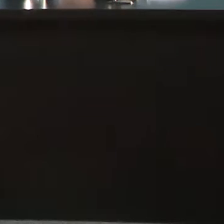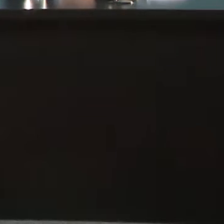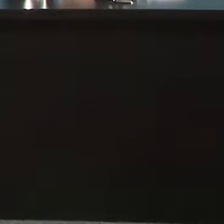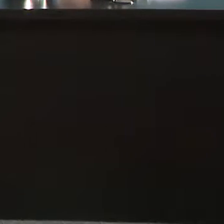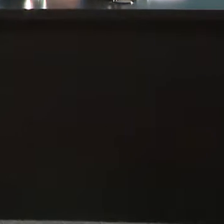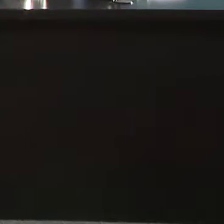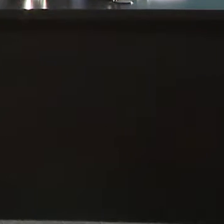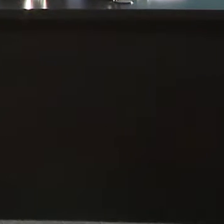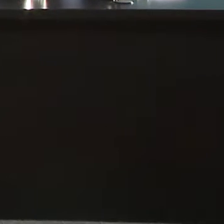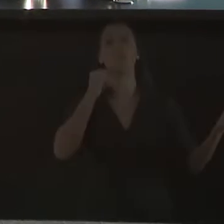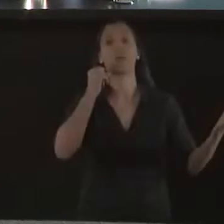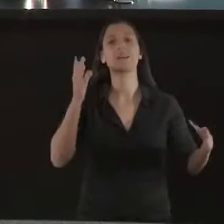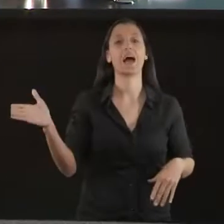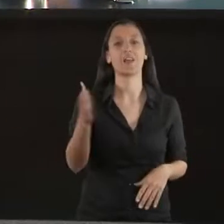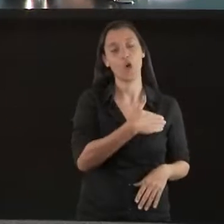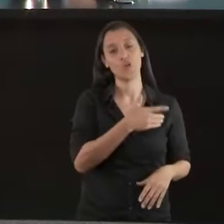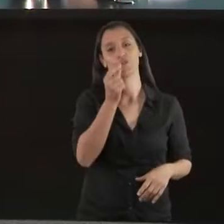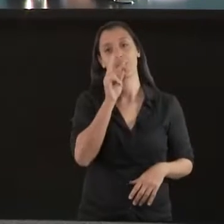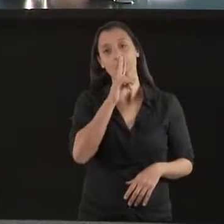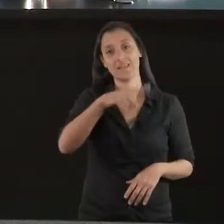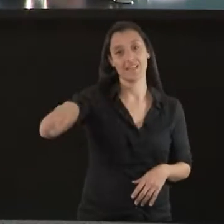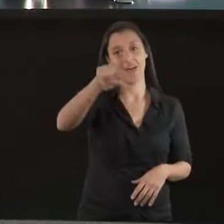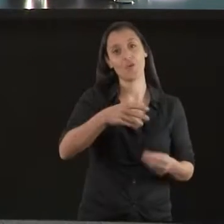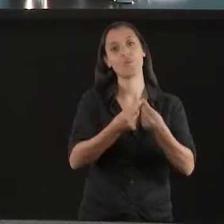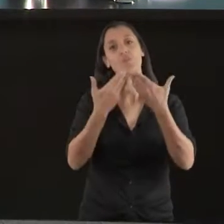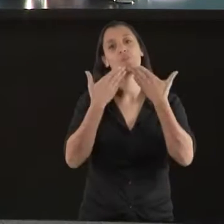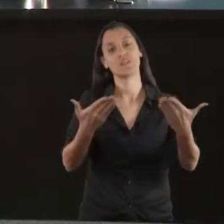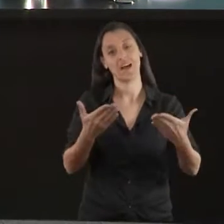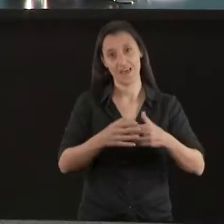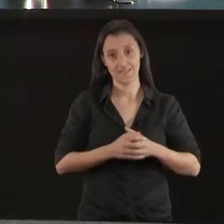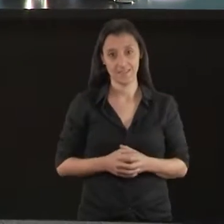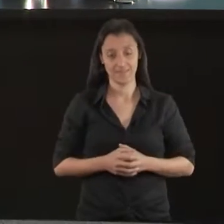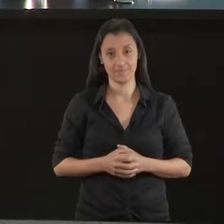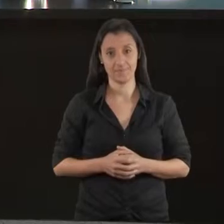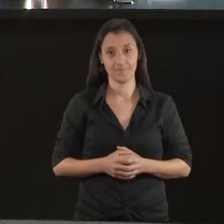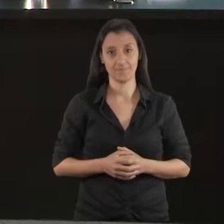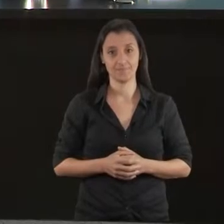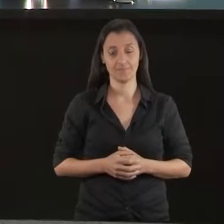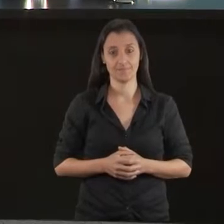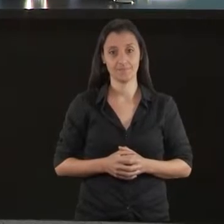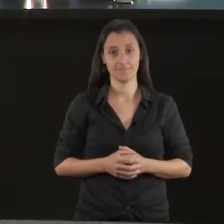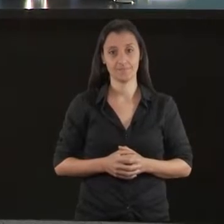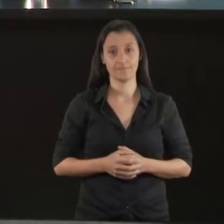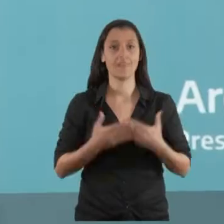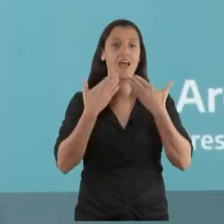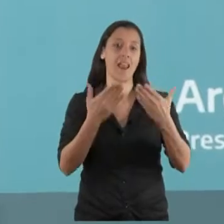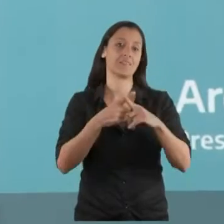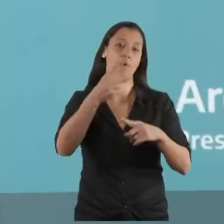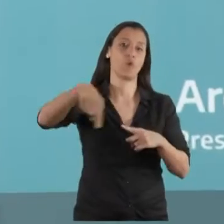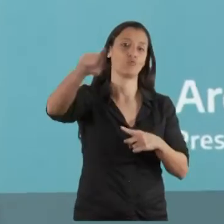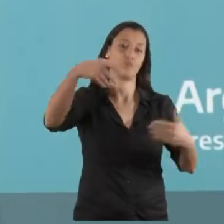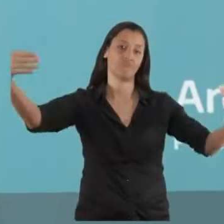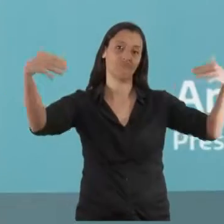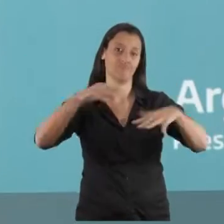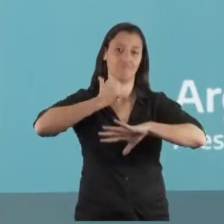Bueno, muy buenos días a todas, a todos. Muchísimas gracias por la presencia hoy.